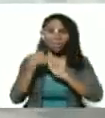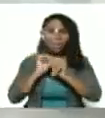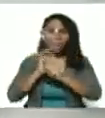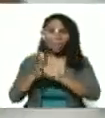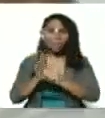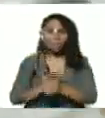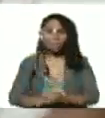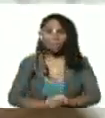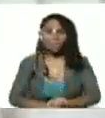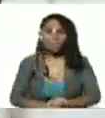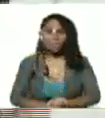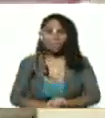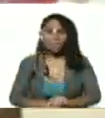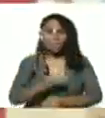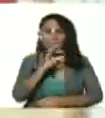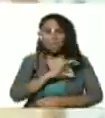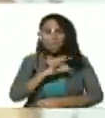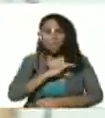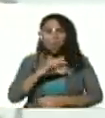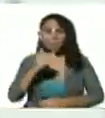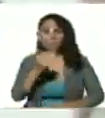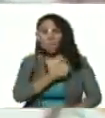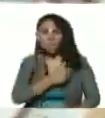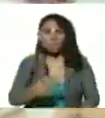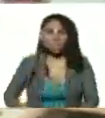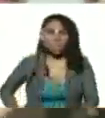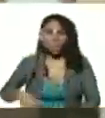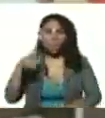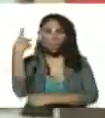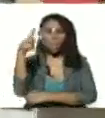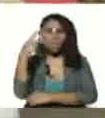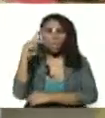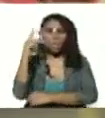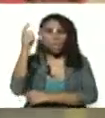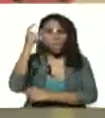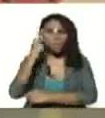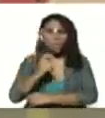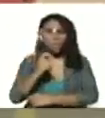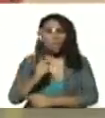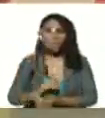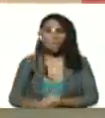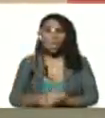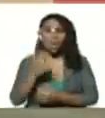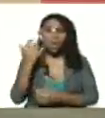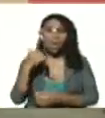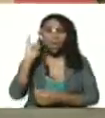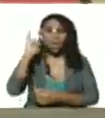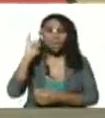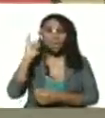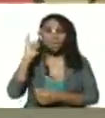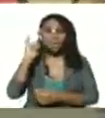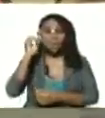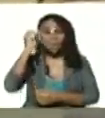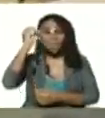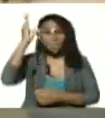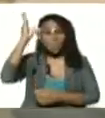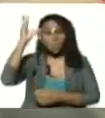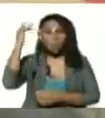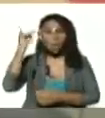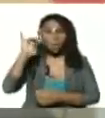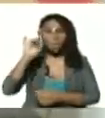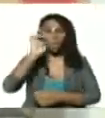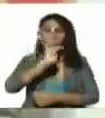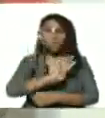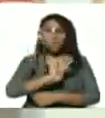señor presidente la parroquia Sucre cuenta con una capacidad estimada de